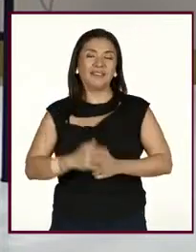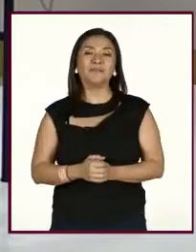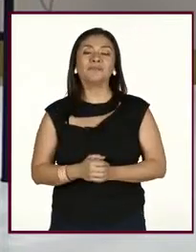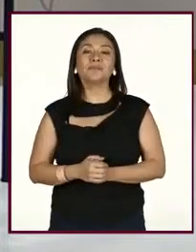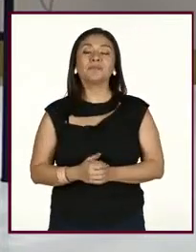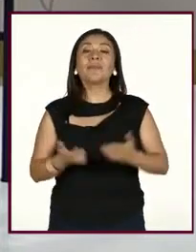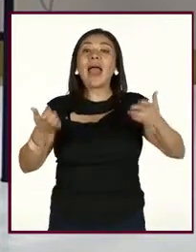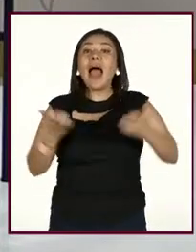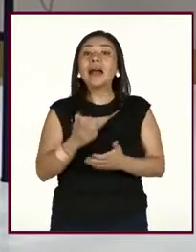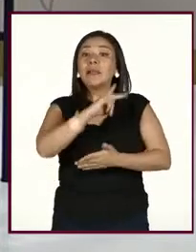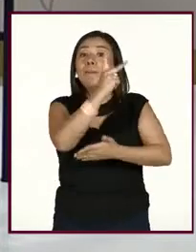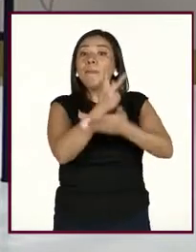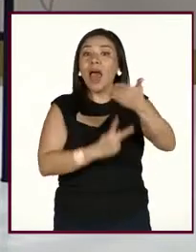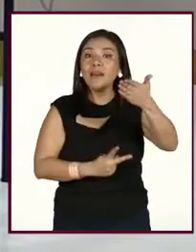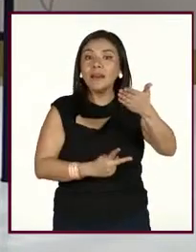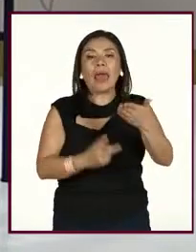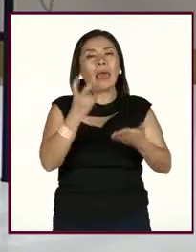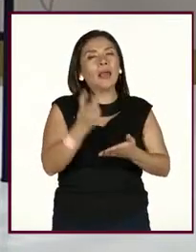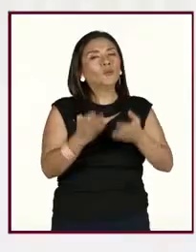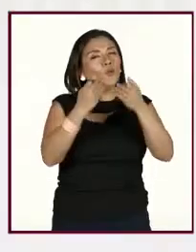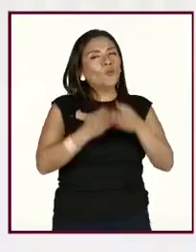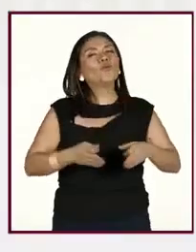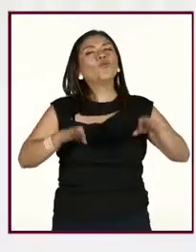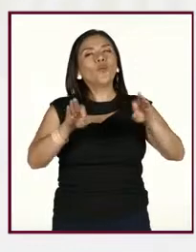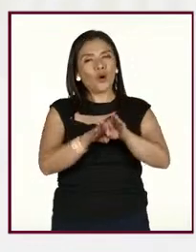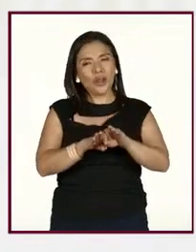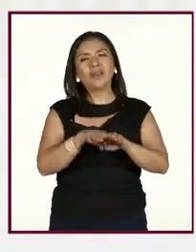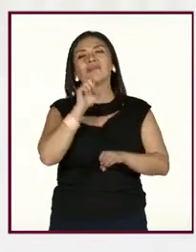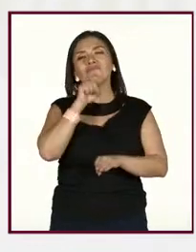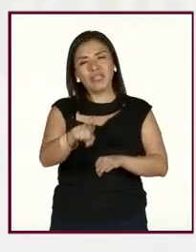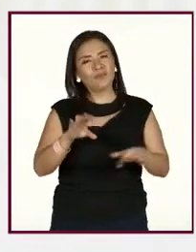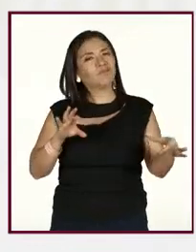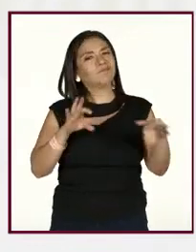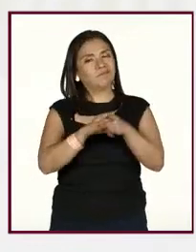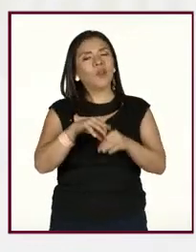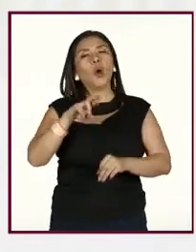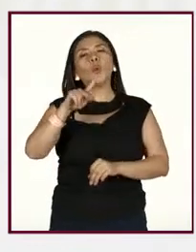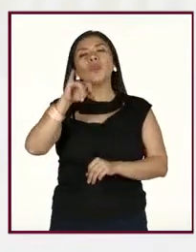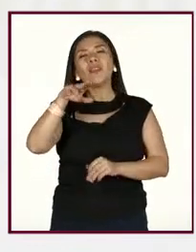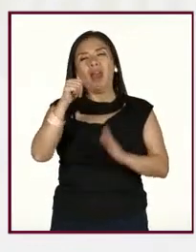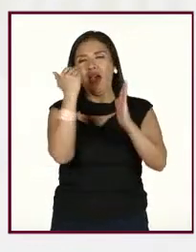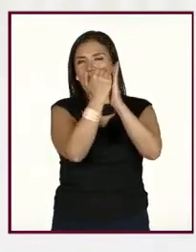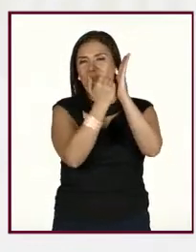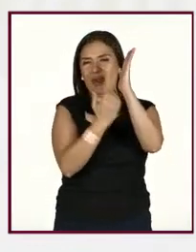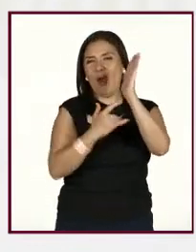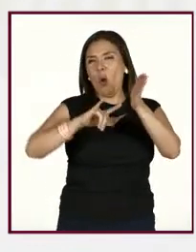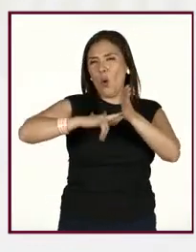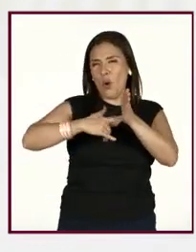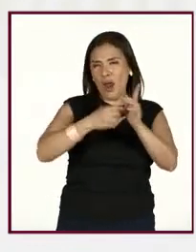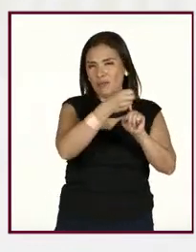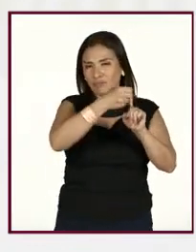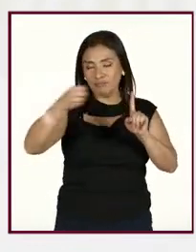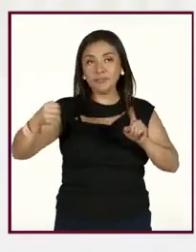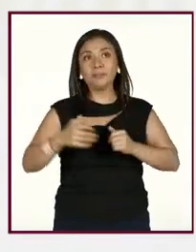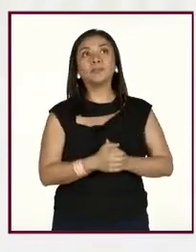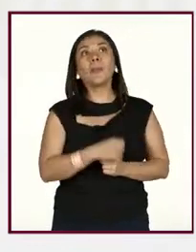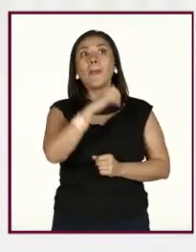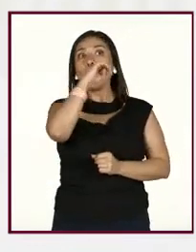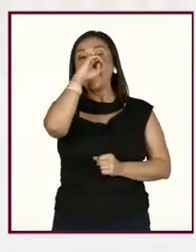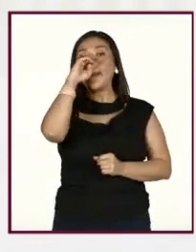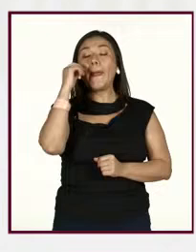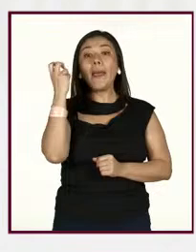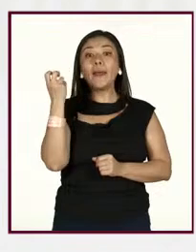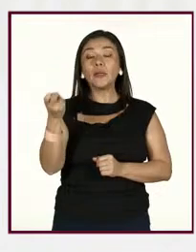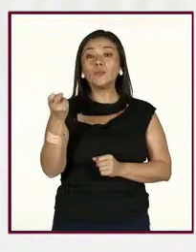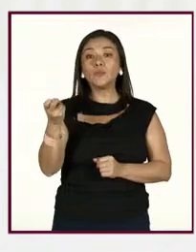Elaborar un plan, eso es bien importante también, o sea, va de la mano con la rutina, con crear la rutina, este, elaborar un